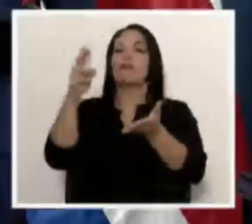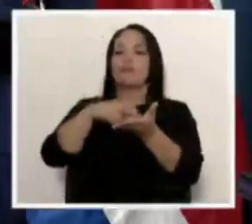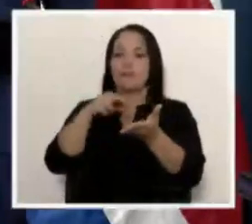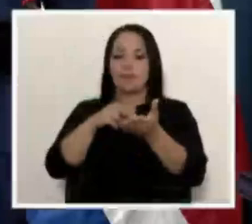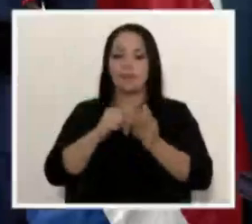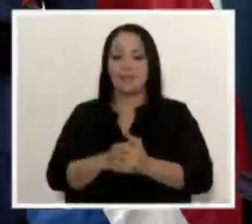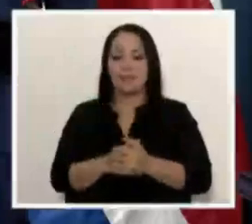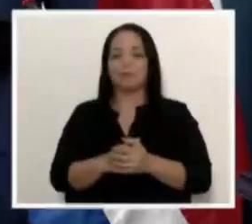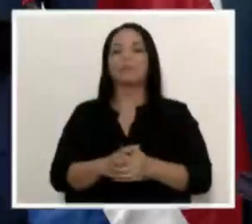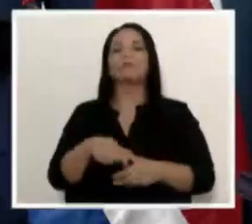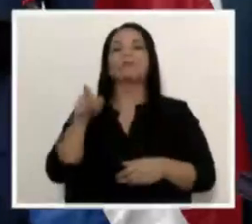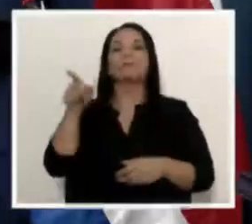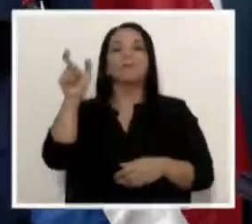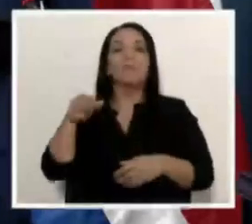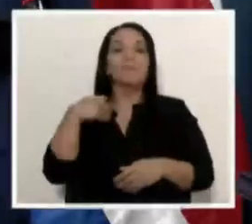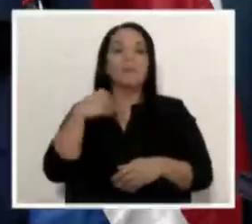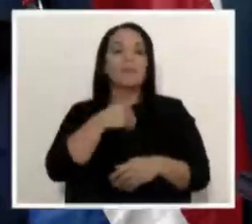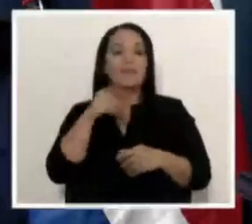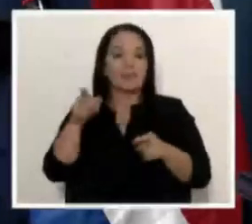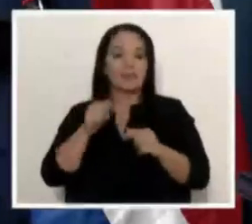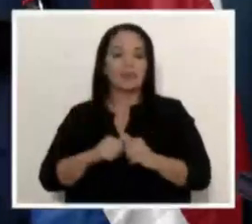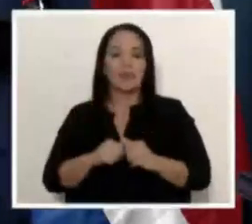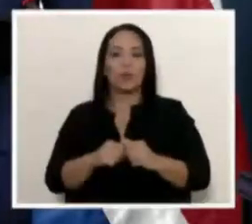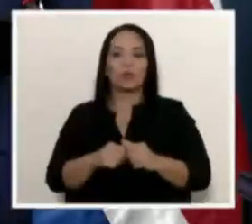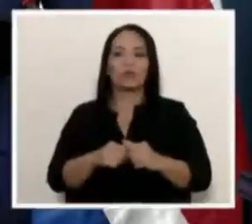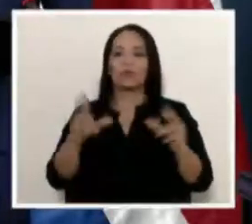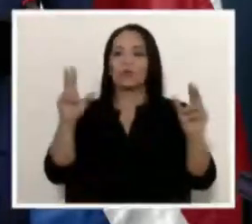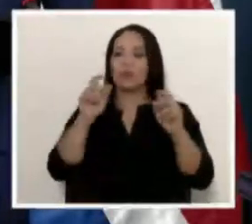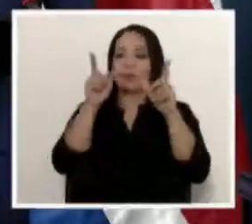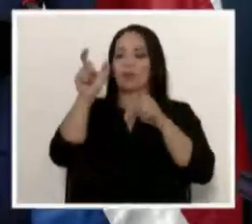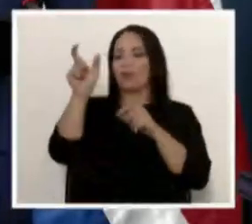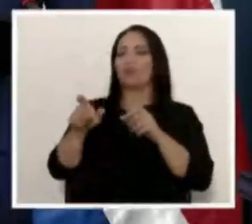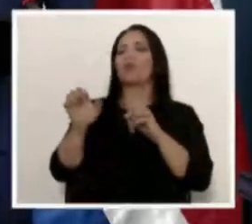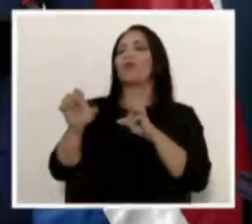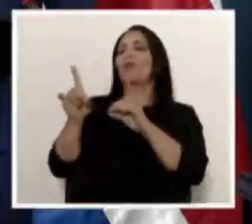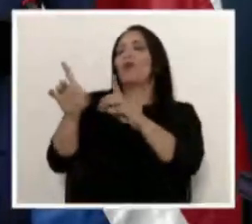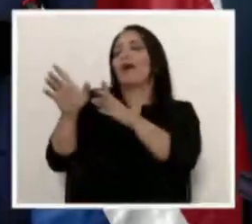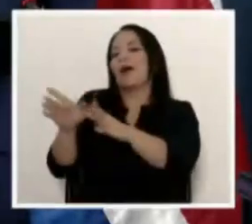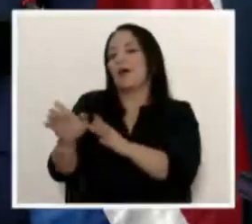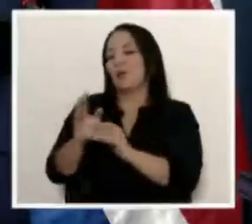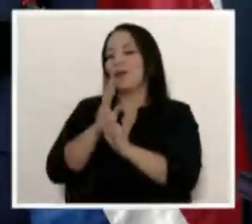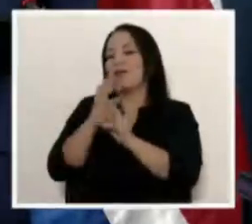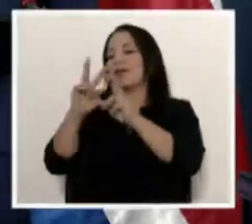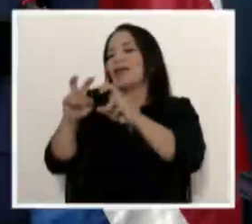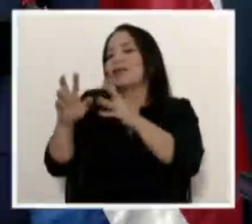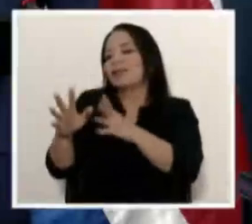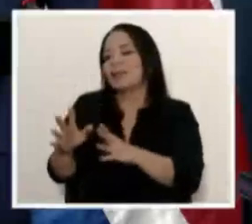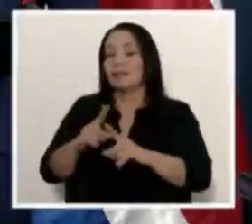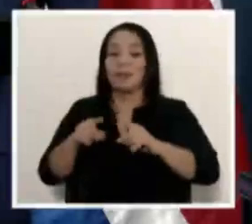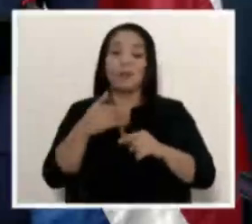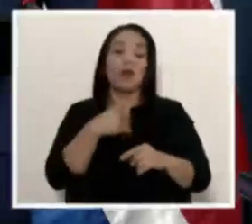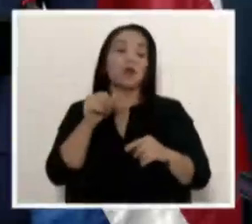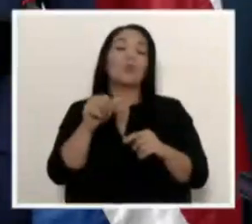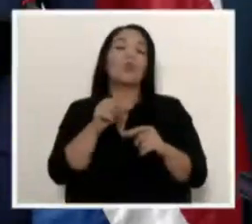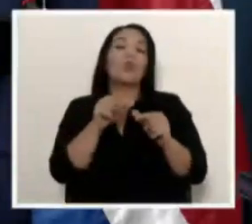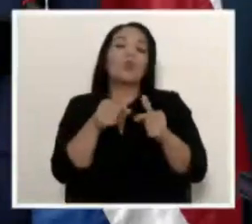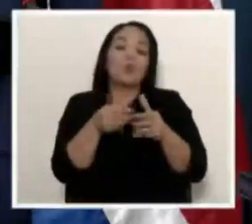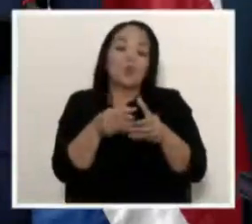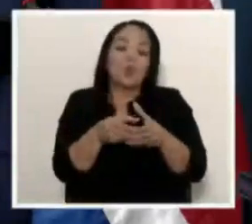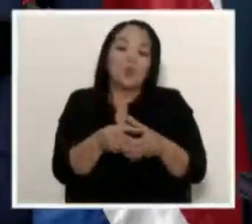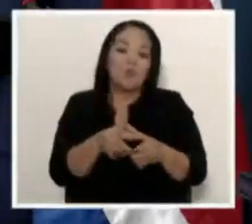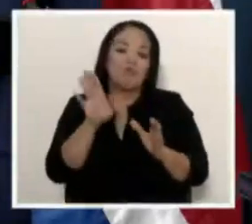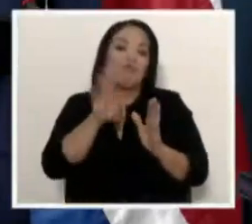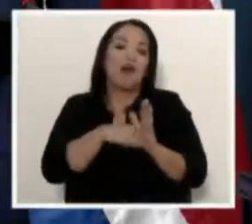el ministro no lo sorprendió, él es muy educado, habla de los analistas. Hay un subgrupo de analistas que son los de tres por